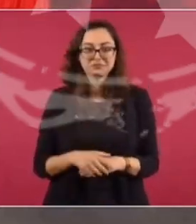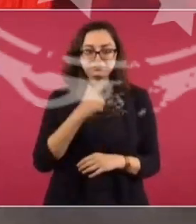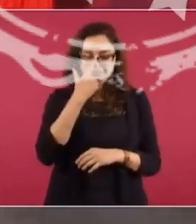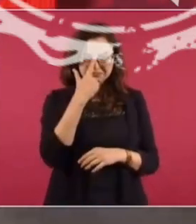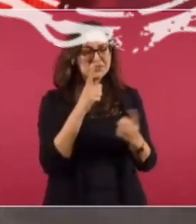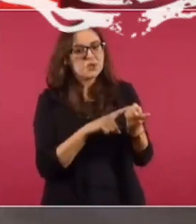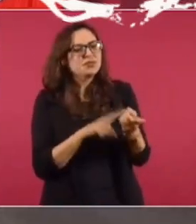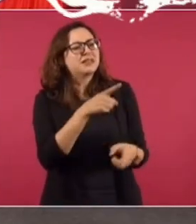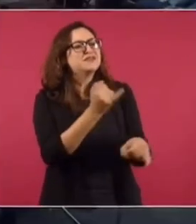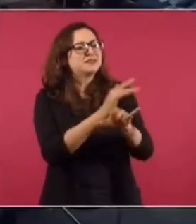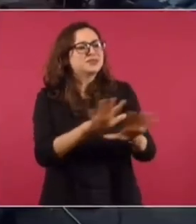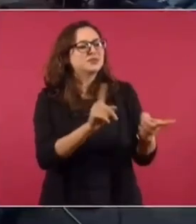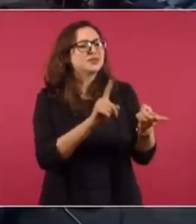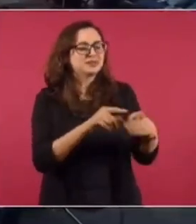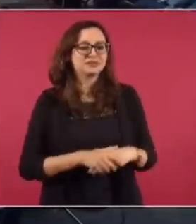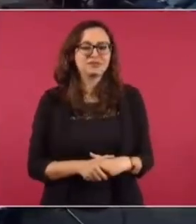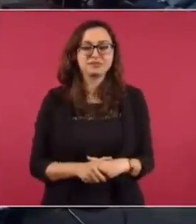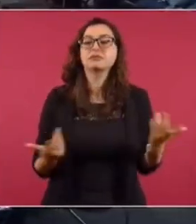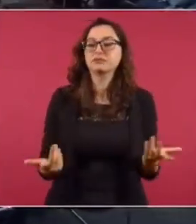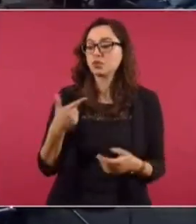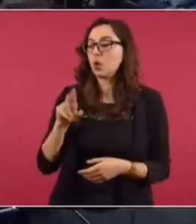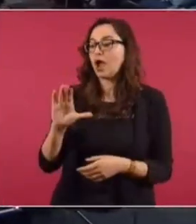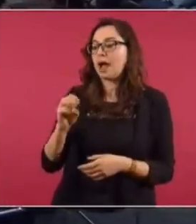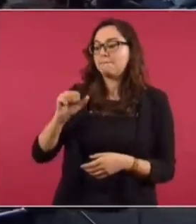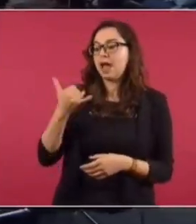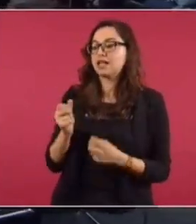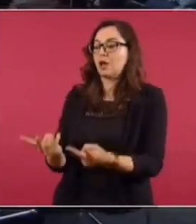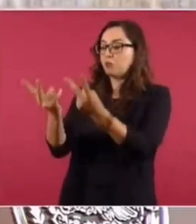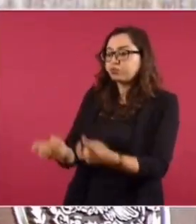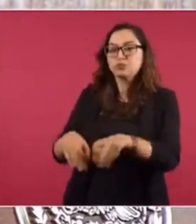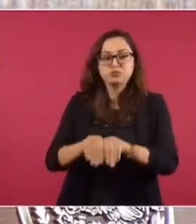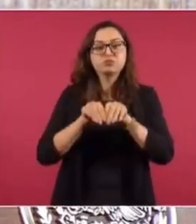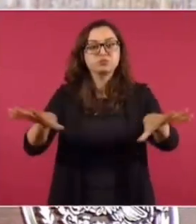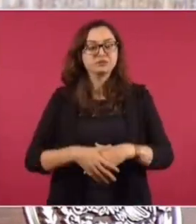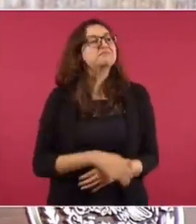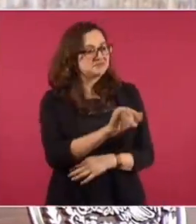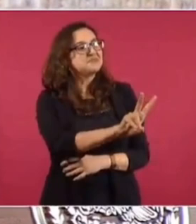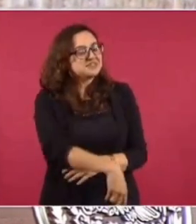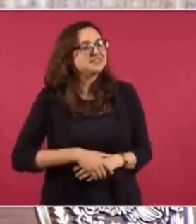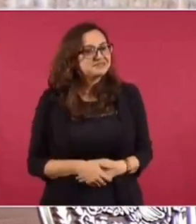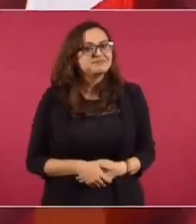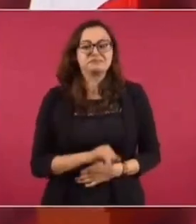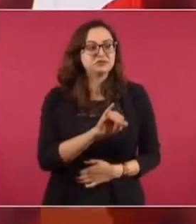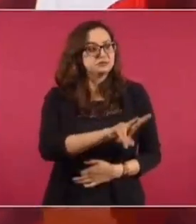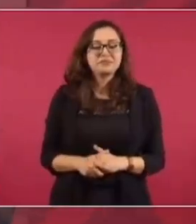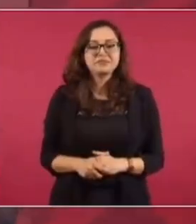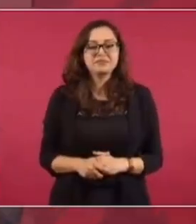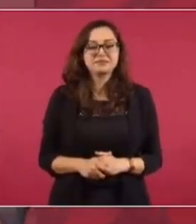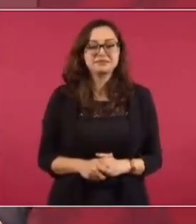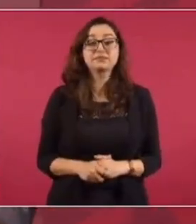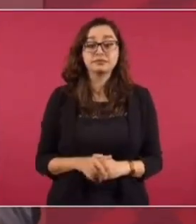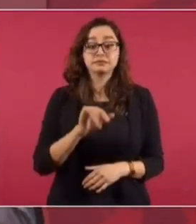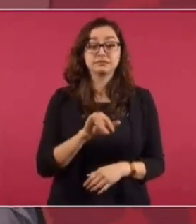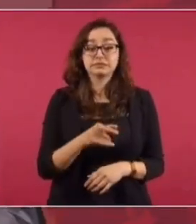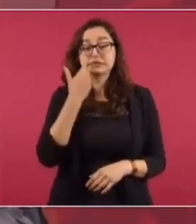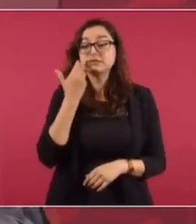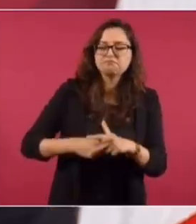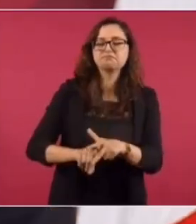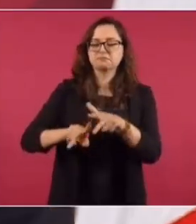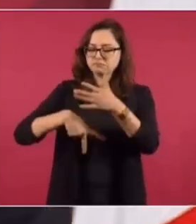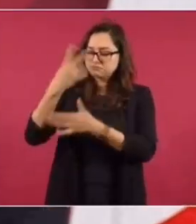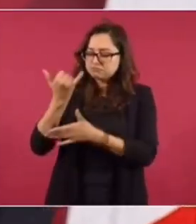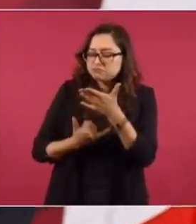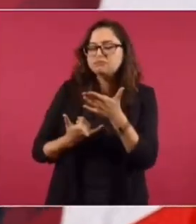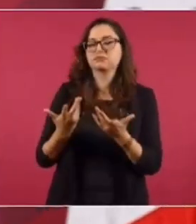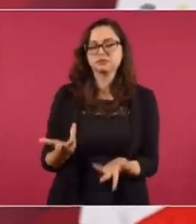¿Dónde salió eso de la empresa? Se desprende de Guacamaya, Lix. Es cierto, es que es cierto. Es cierto eso. Sí, se está trabajando en eso.